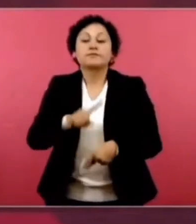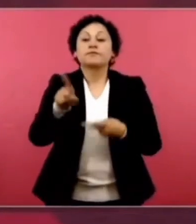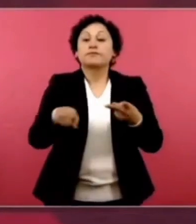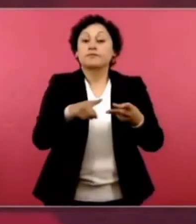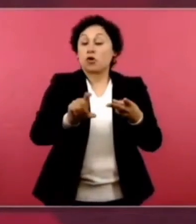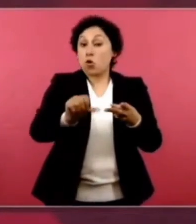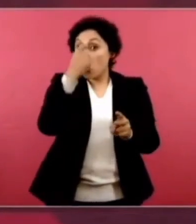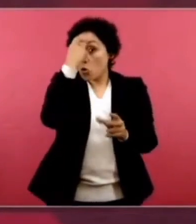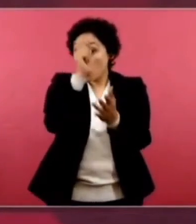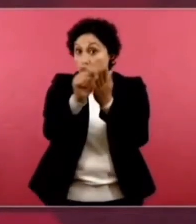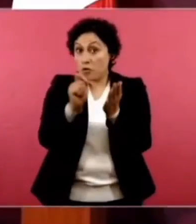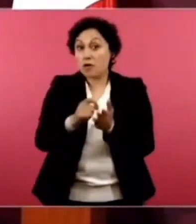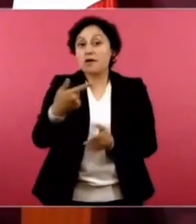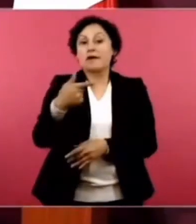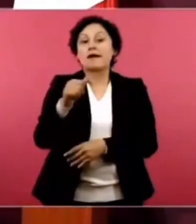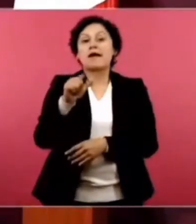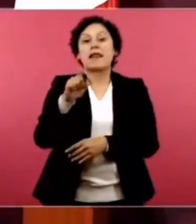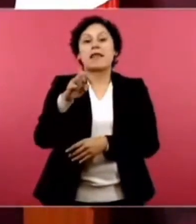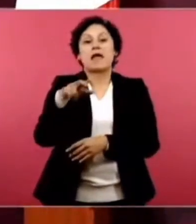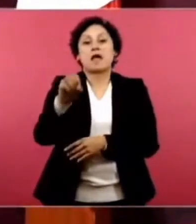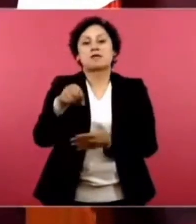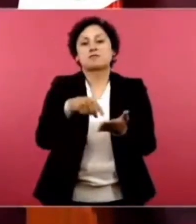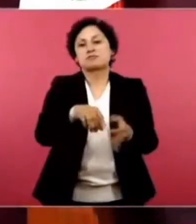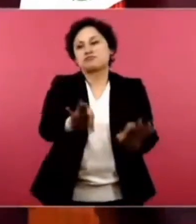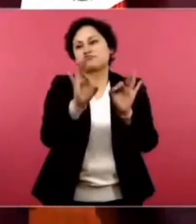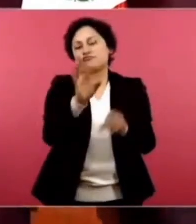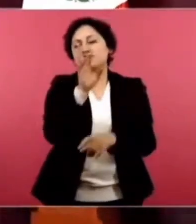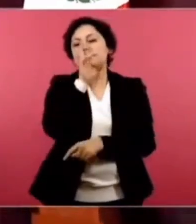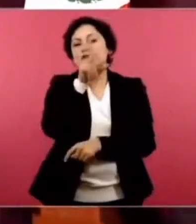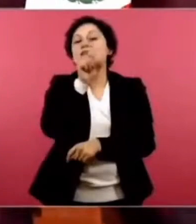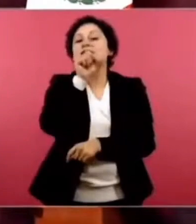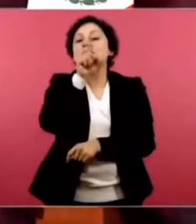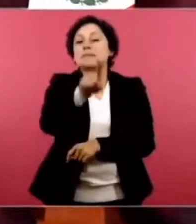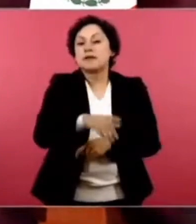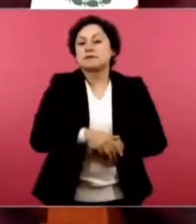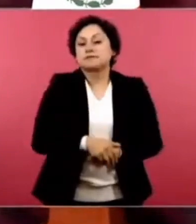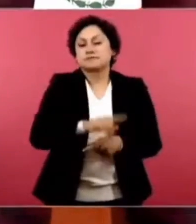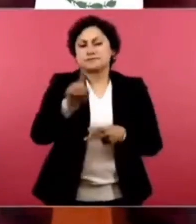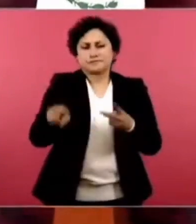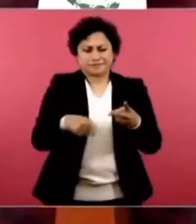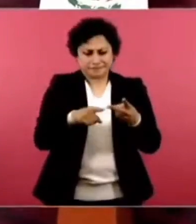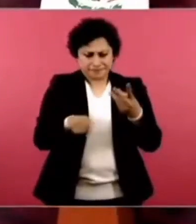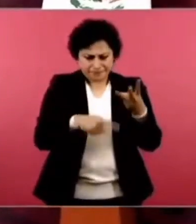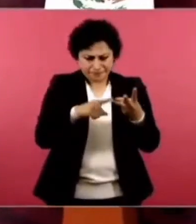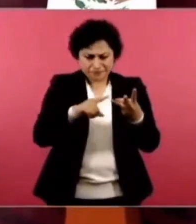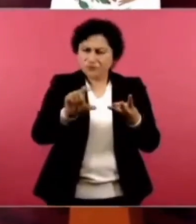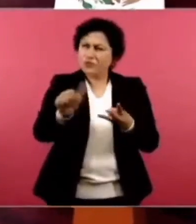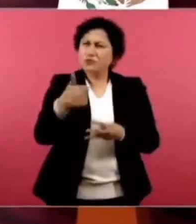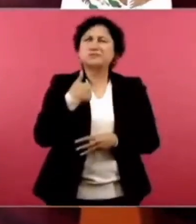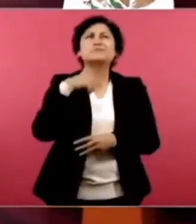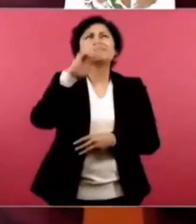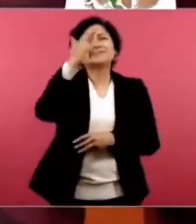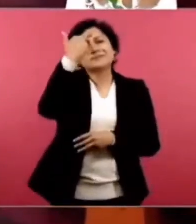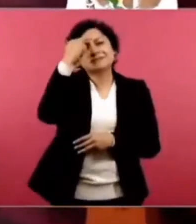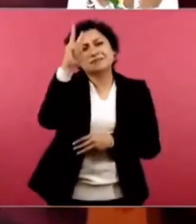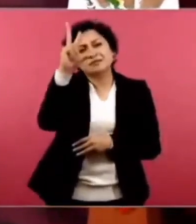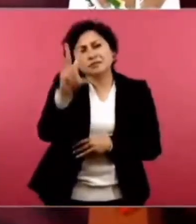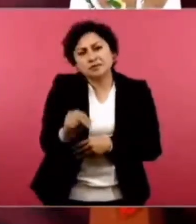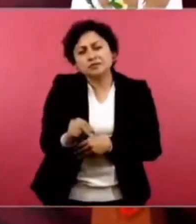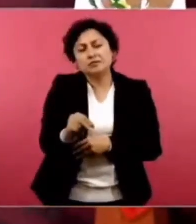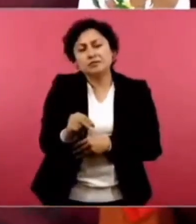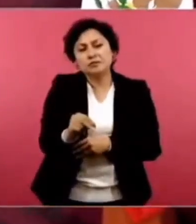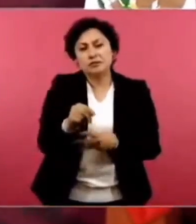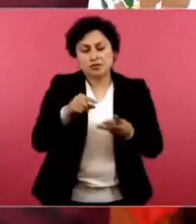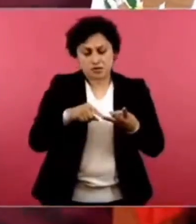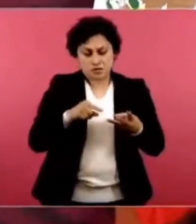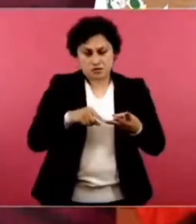primera. Tiene mucho. Y hay lo que pasa que yo no recuerdo no solo por el Puscovich,